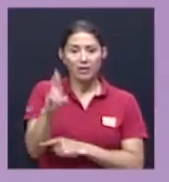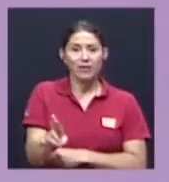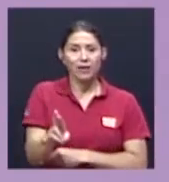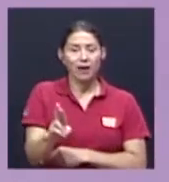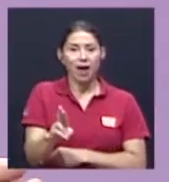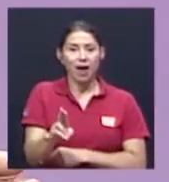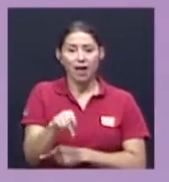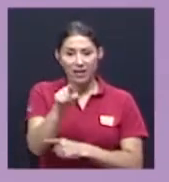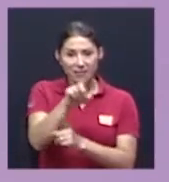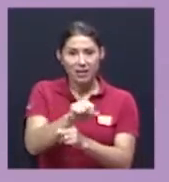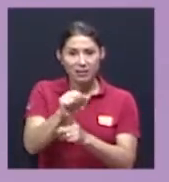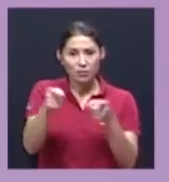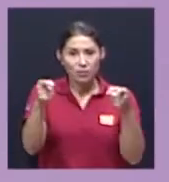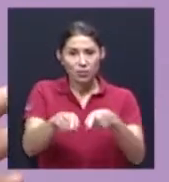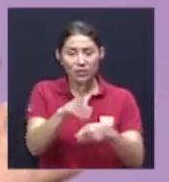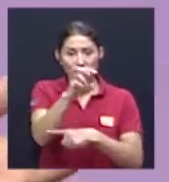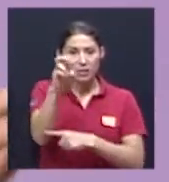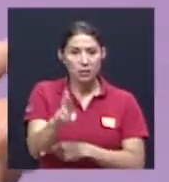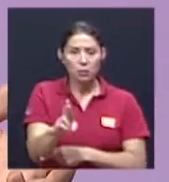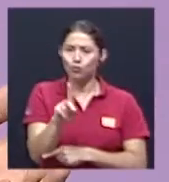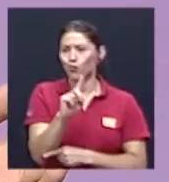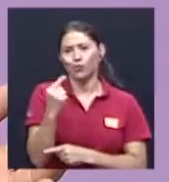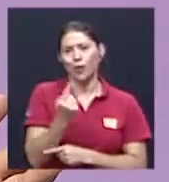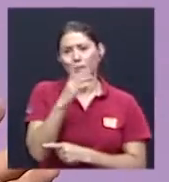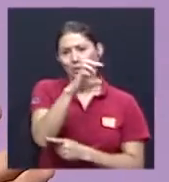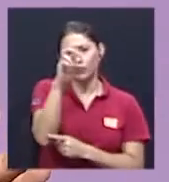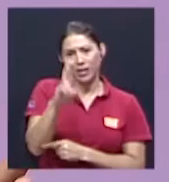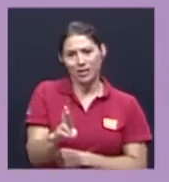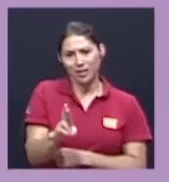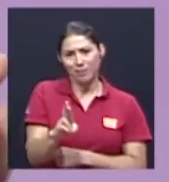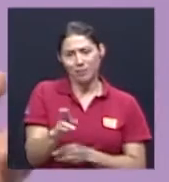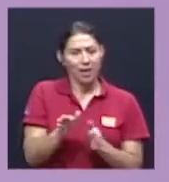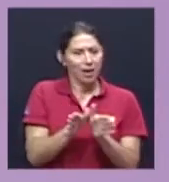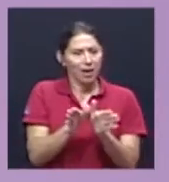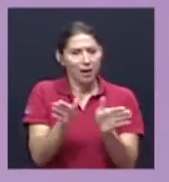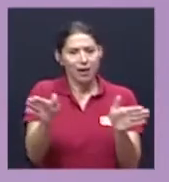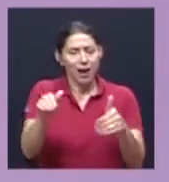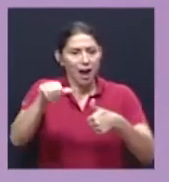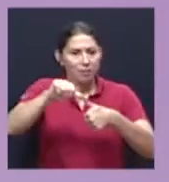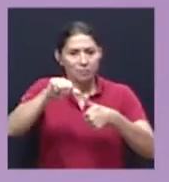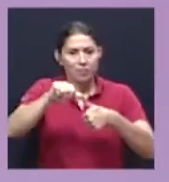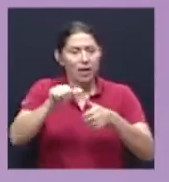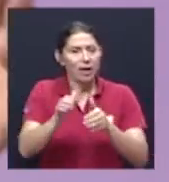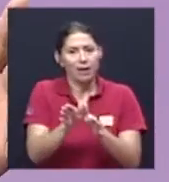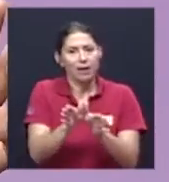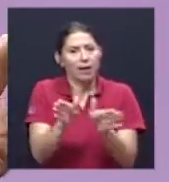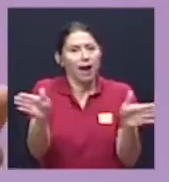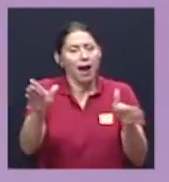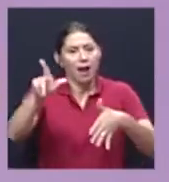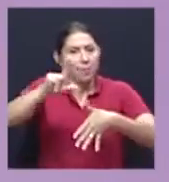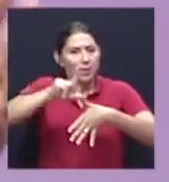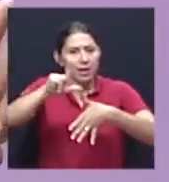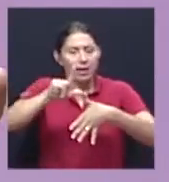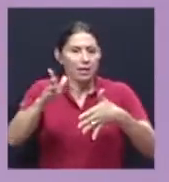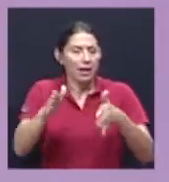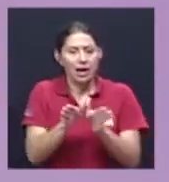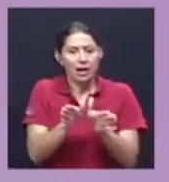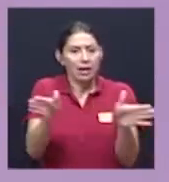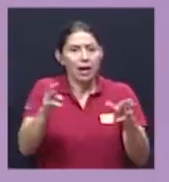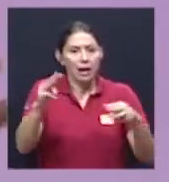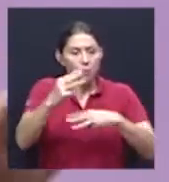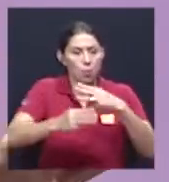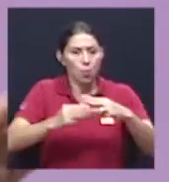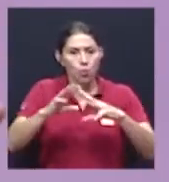es un fenómeno no solo de Costa Rica sino general de la región y de América Latina y del mundo